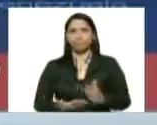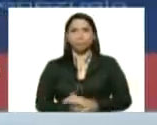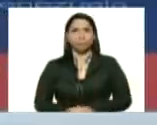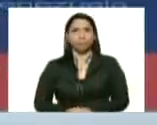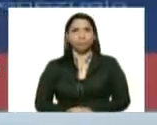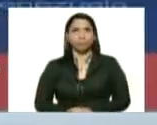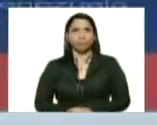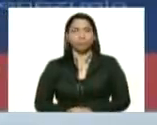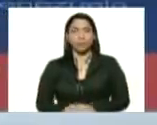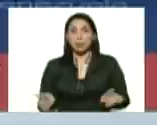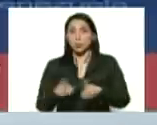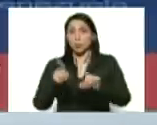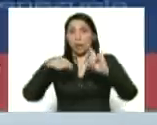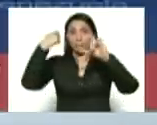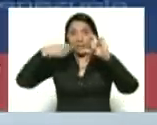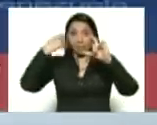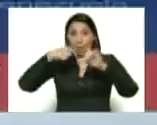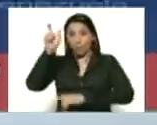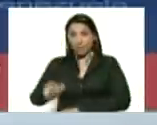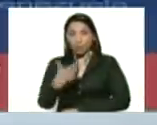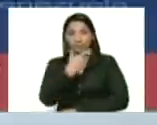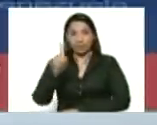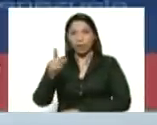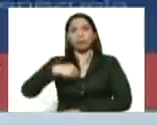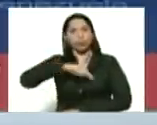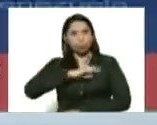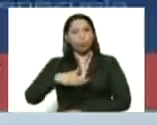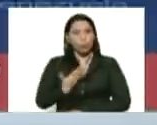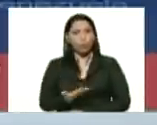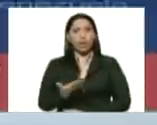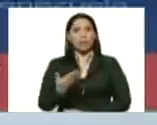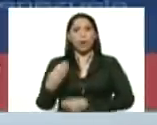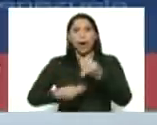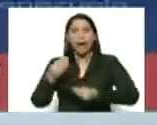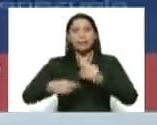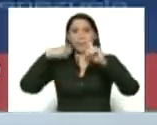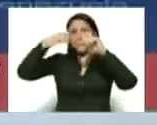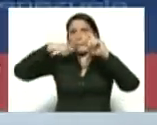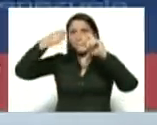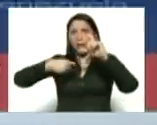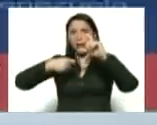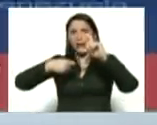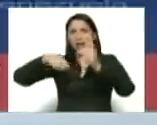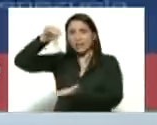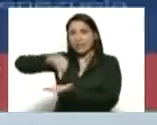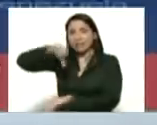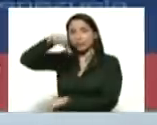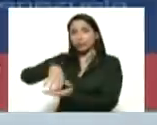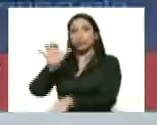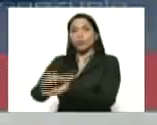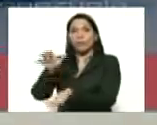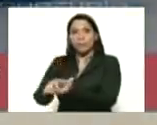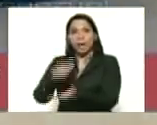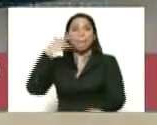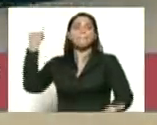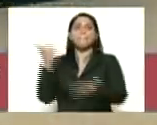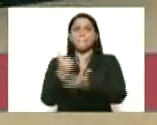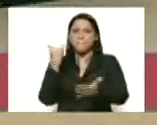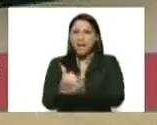Así como el video del caso 31, nosotros pudiéramos levantar un documental del caso de Nueva Esparta, para que ustedes vean lo que es la